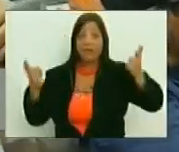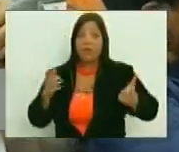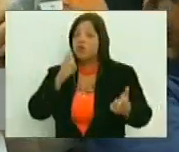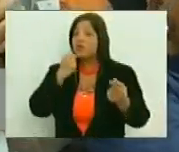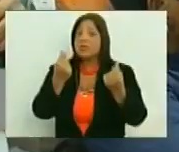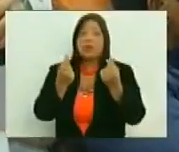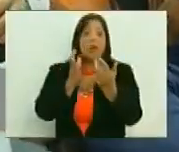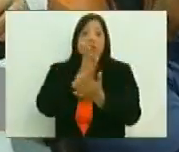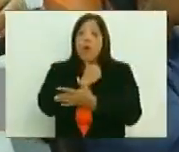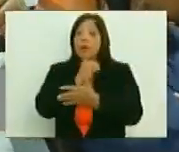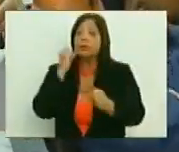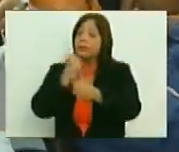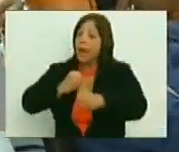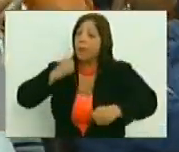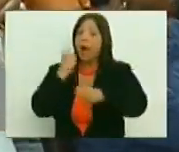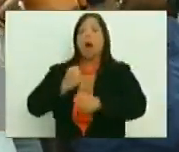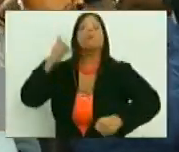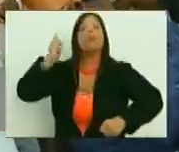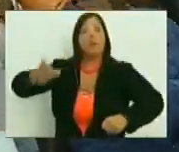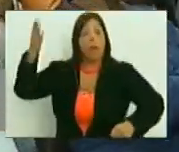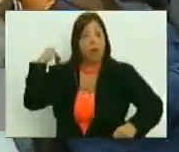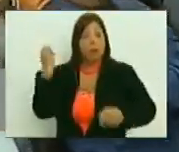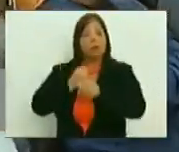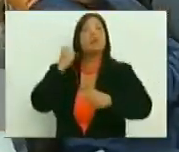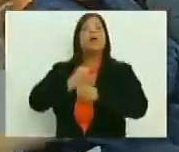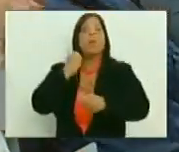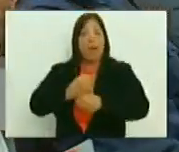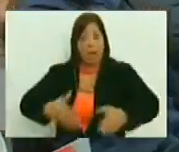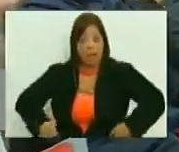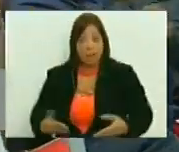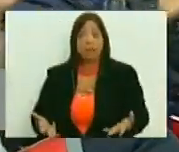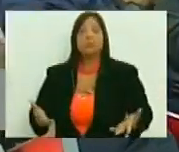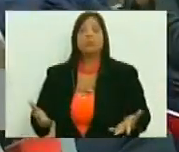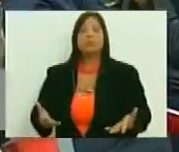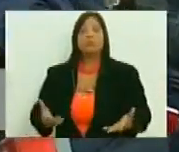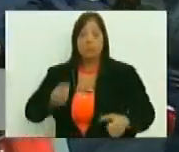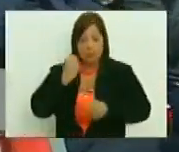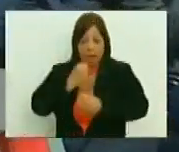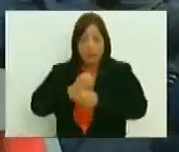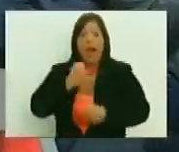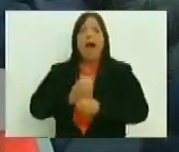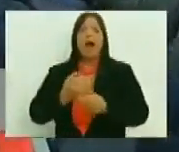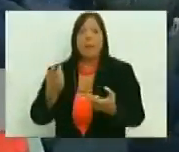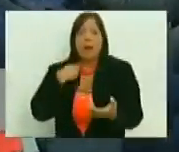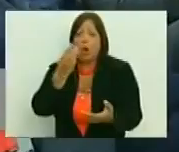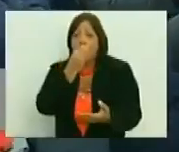real, tú tenías que trabajar, había que hacerlo, había que trabajar,